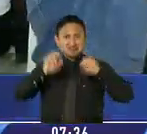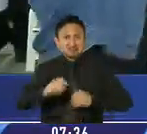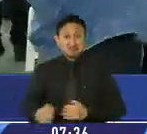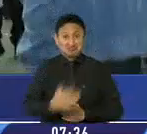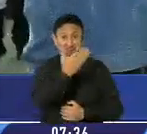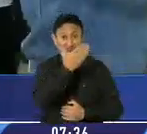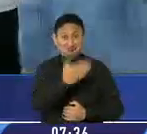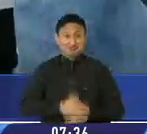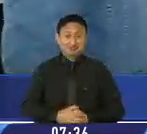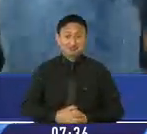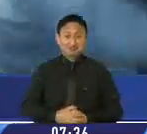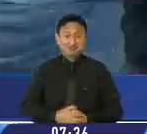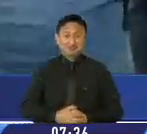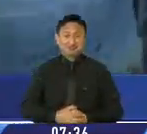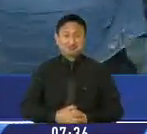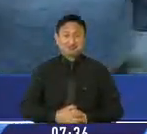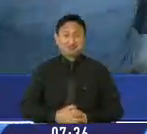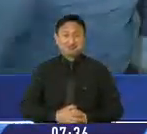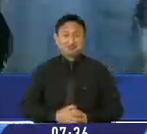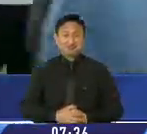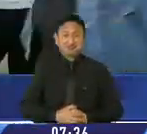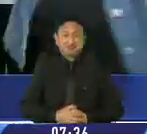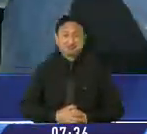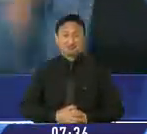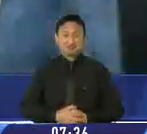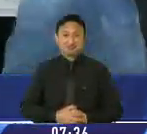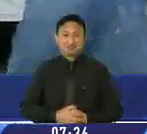quedarse atrás. Pues mire bien cómo zapateamos.